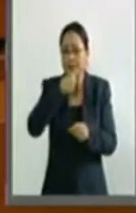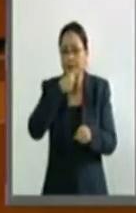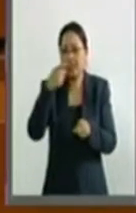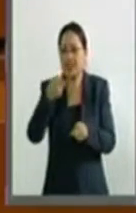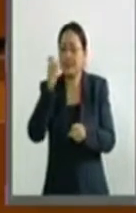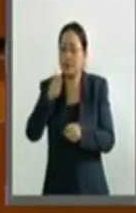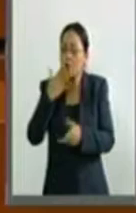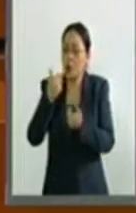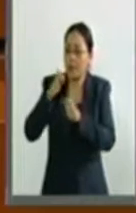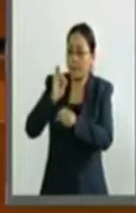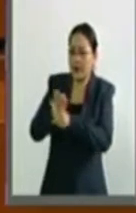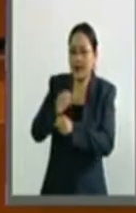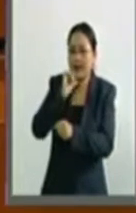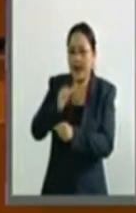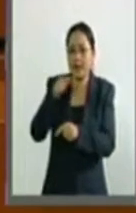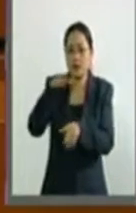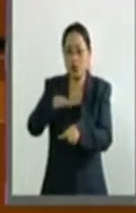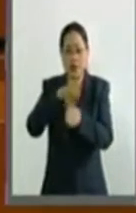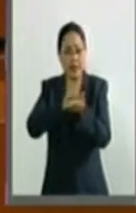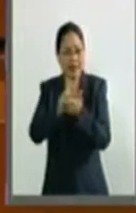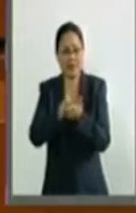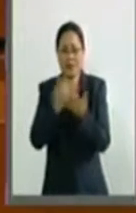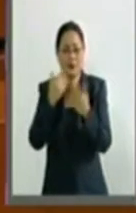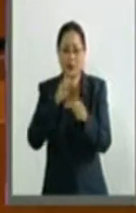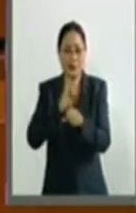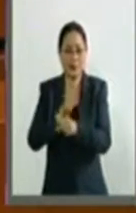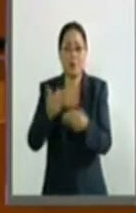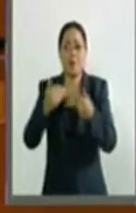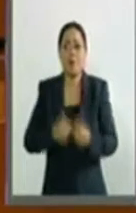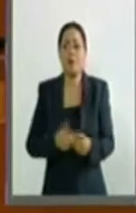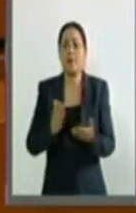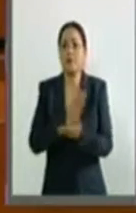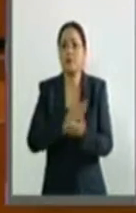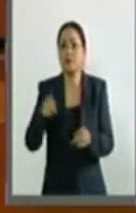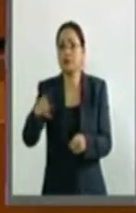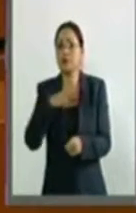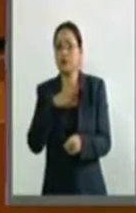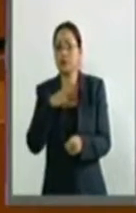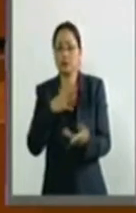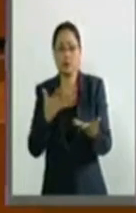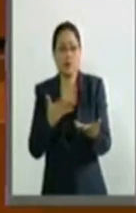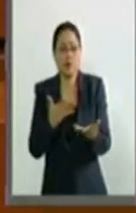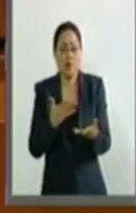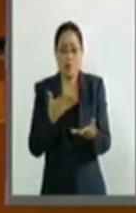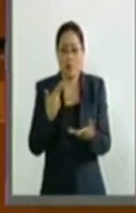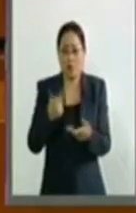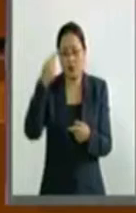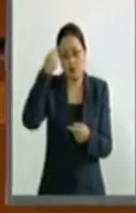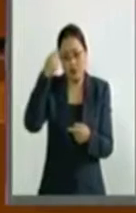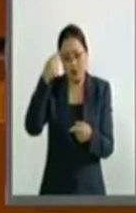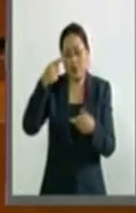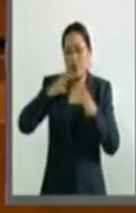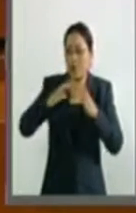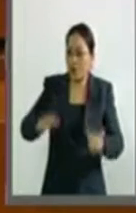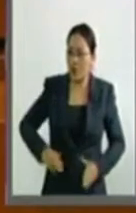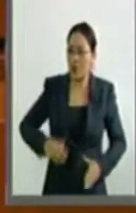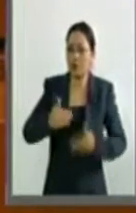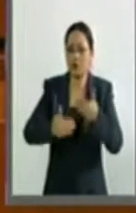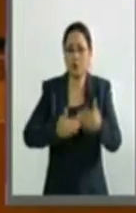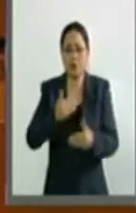desprotegido en lo que a sus derechos se refiere. Además de enfrentar la pérdida de sus capacidades físicas